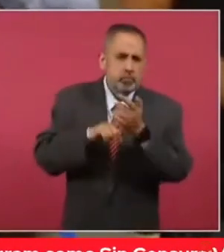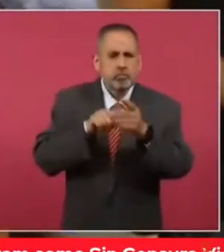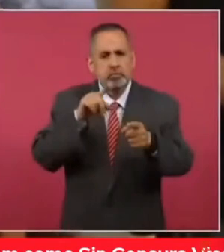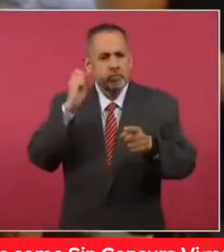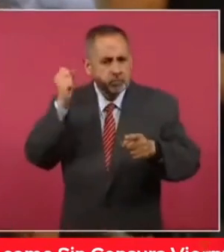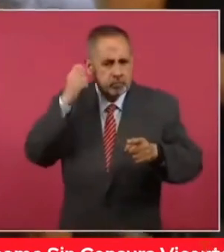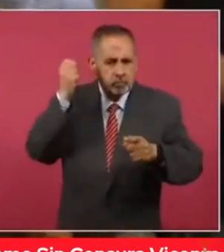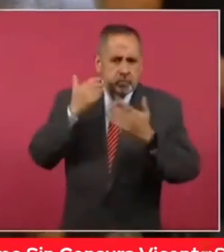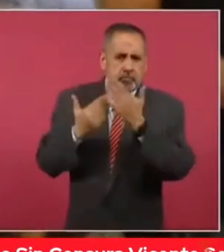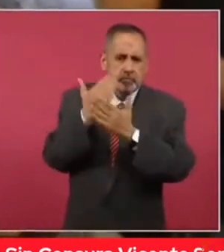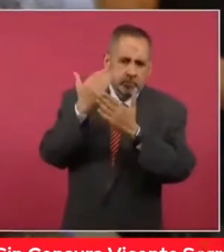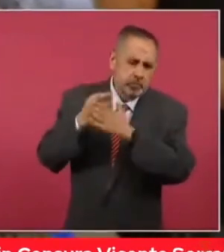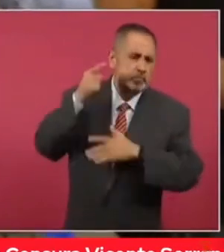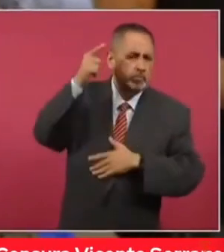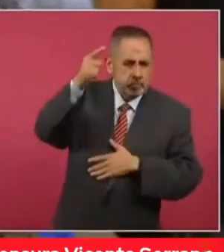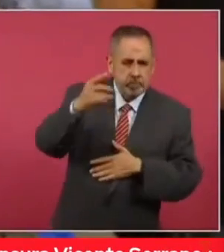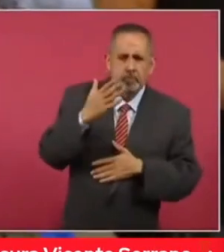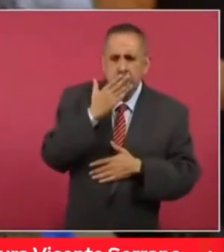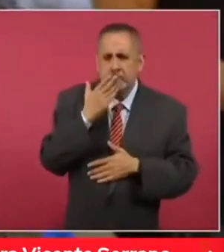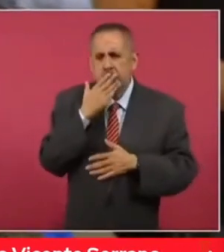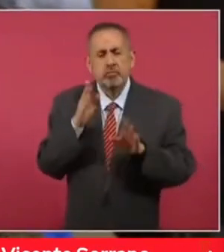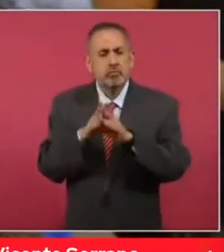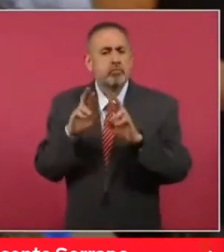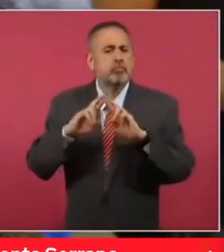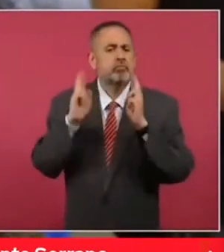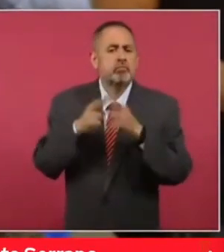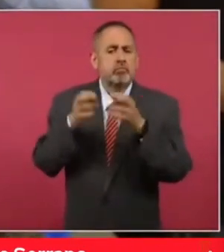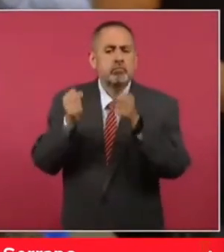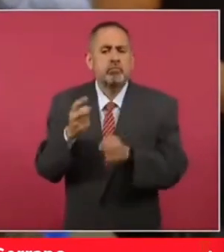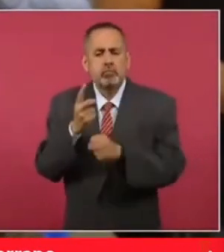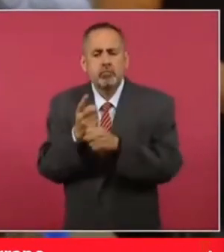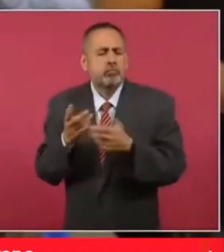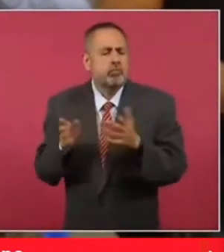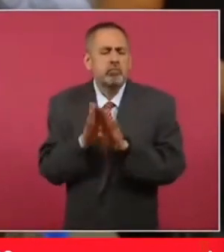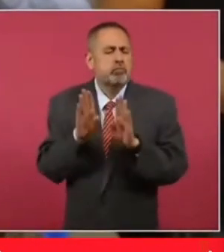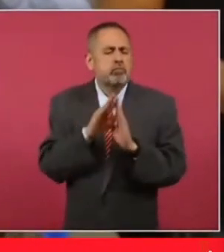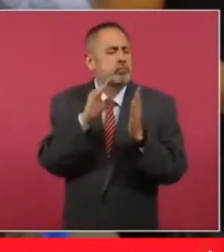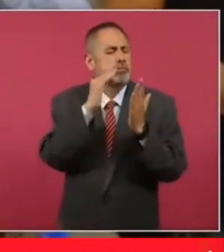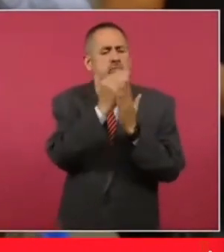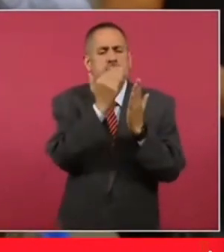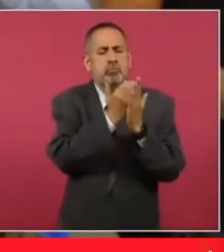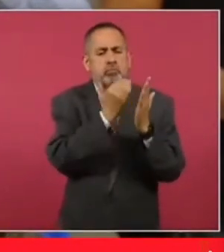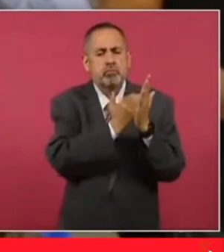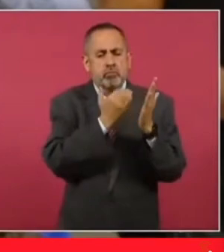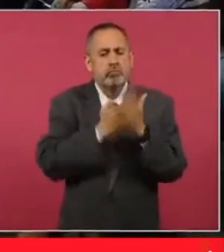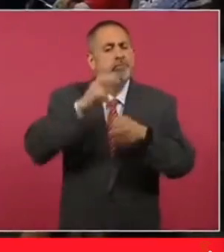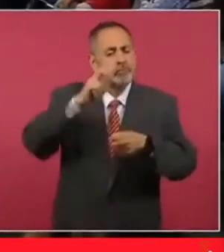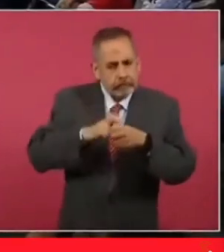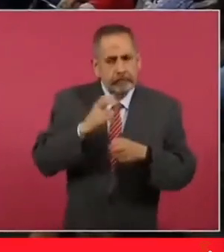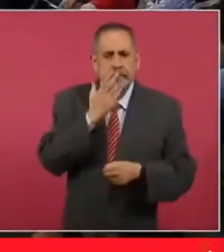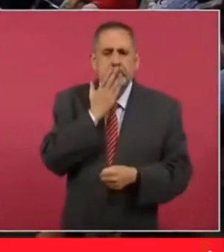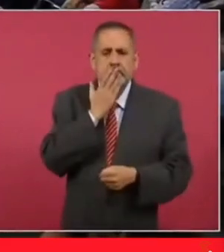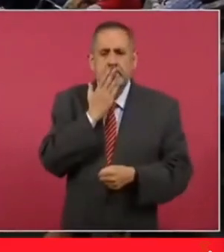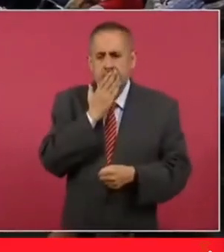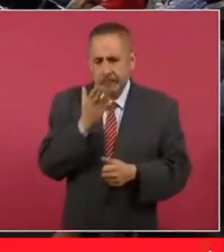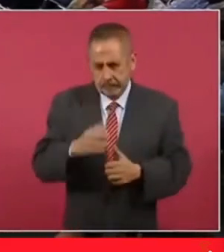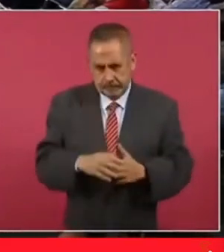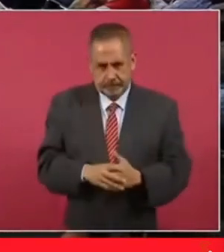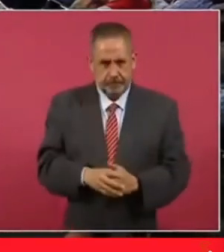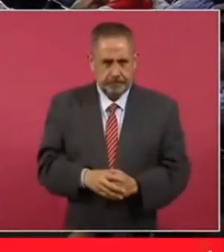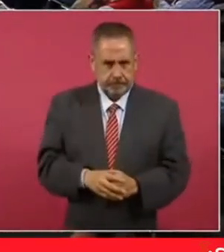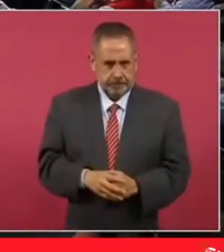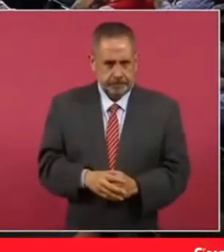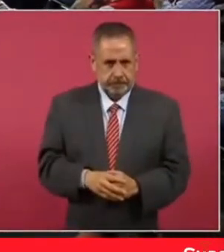conferencia matutina allá, reunión de seguridad, y cuál será la agenda que va a tocar ahí en Sonora. Bueno, te